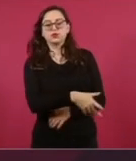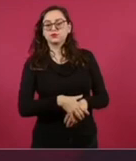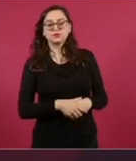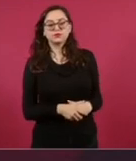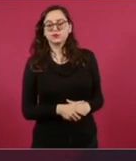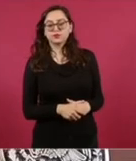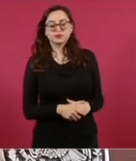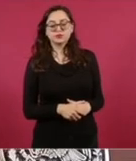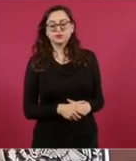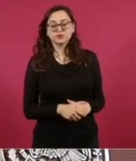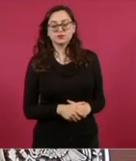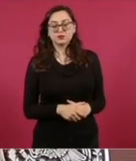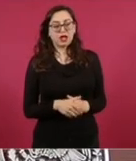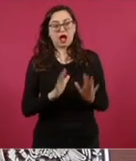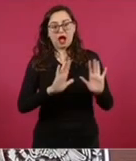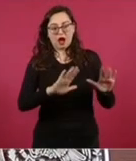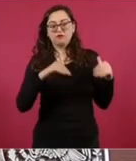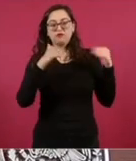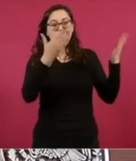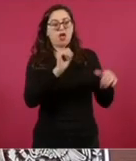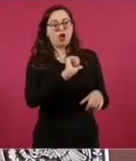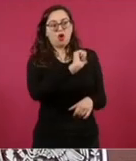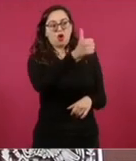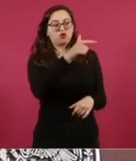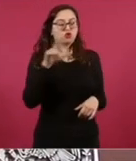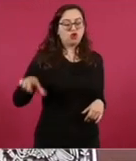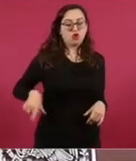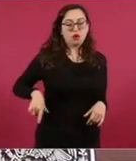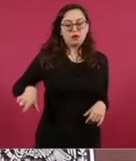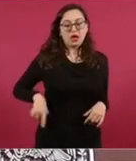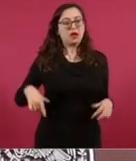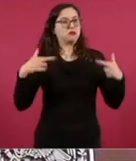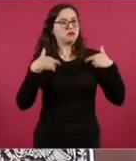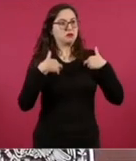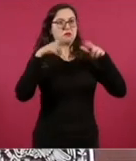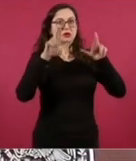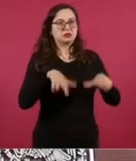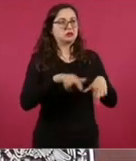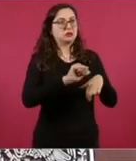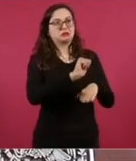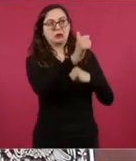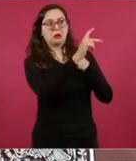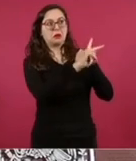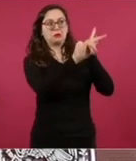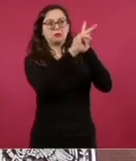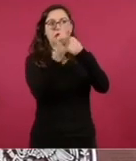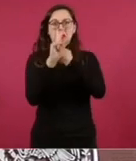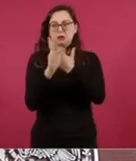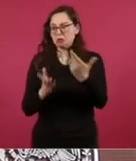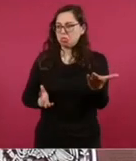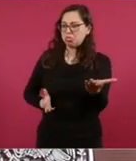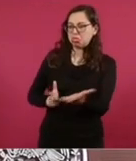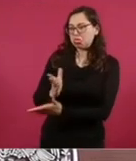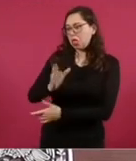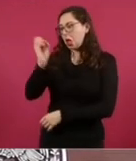aceptamos que ningún representante de gobiernos extranjeros